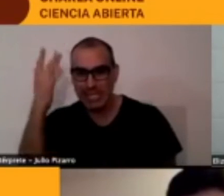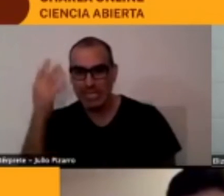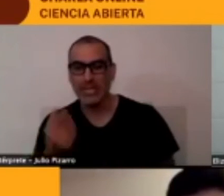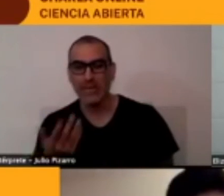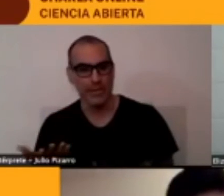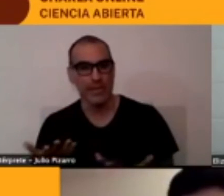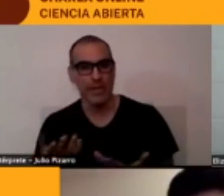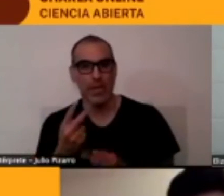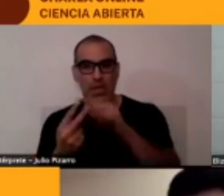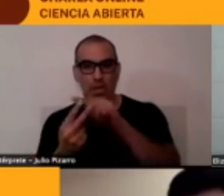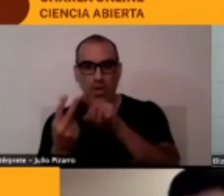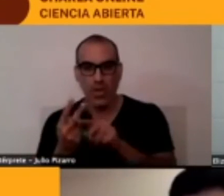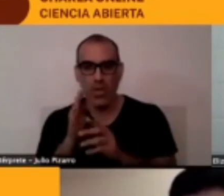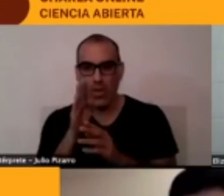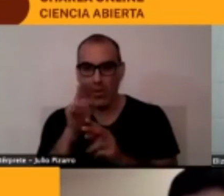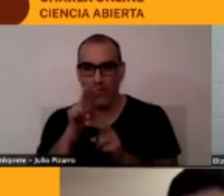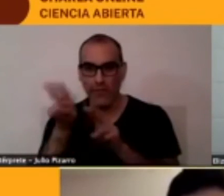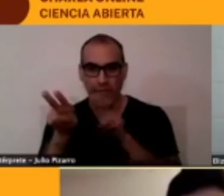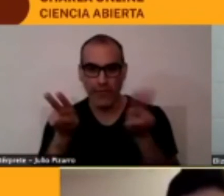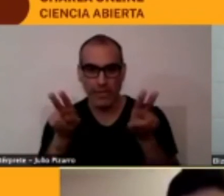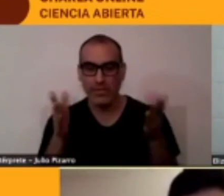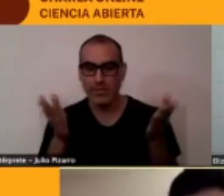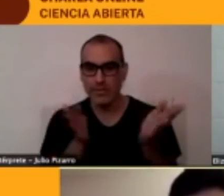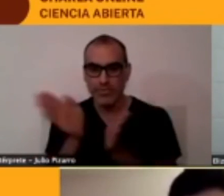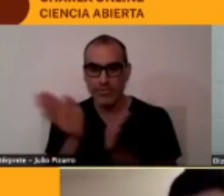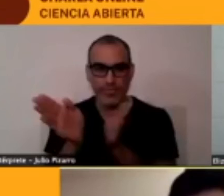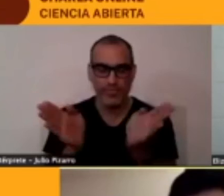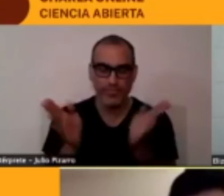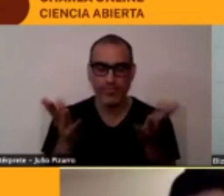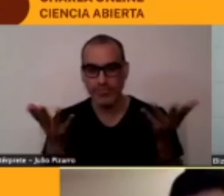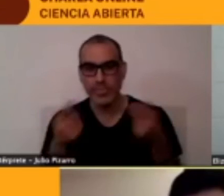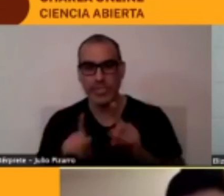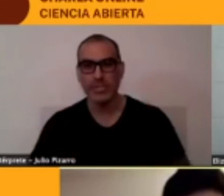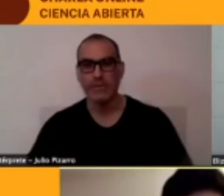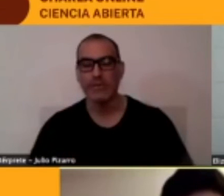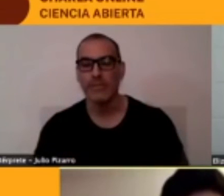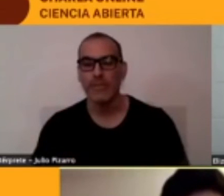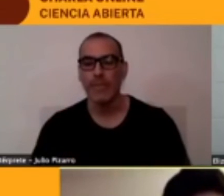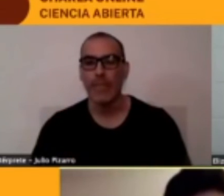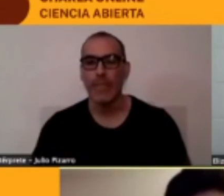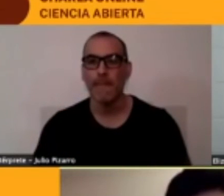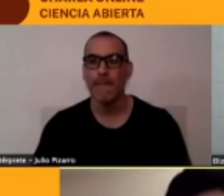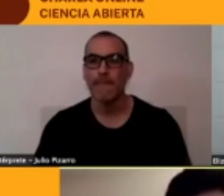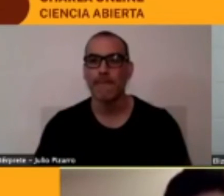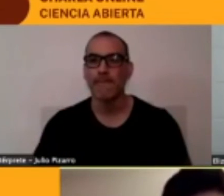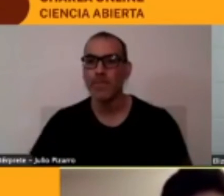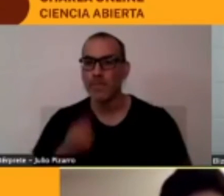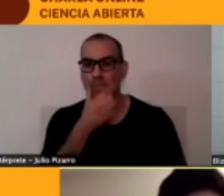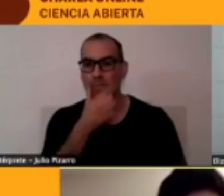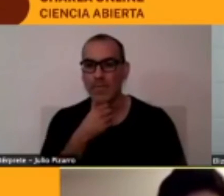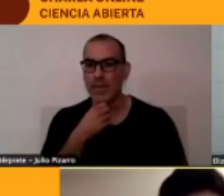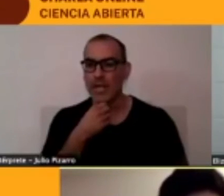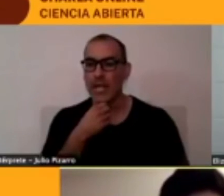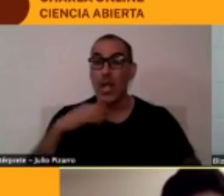visiones perfecto en el observatorio ALMA tiene sus